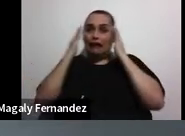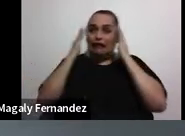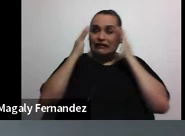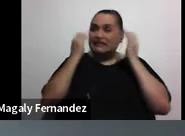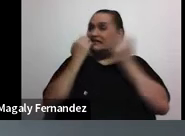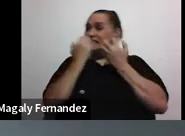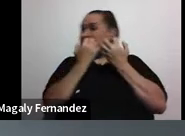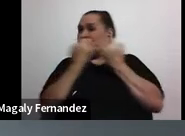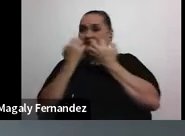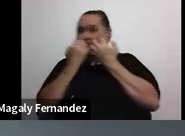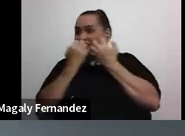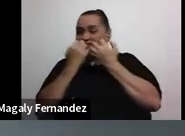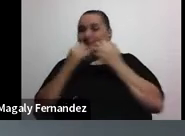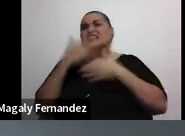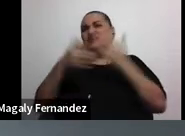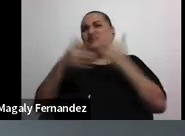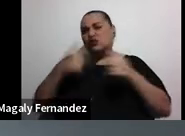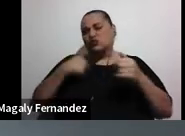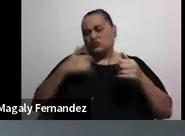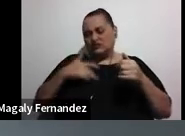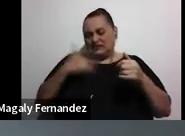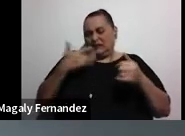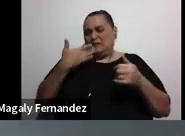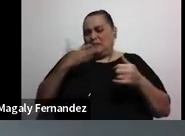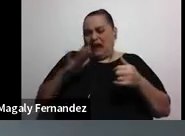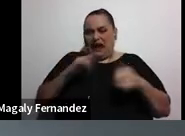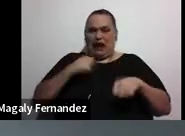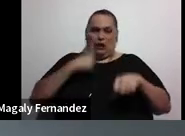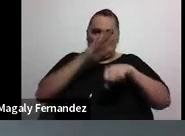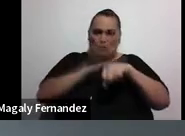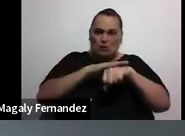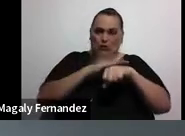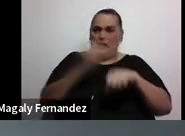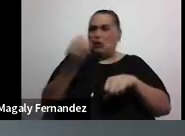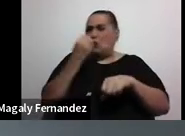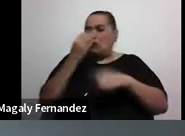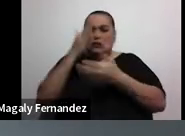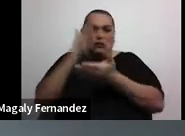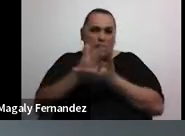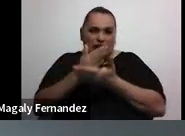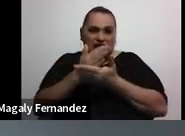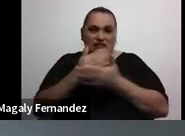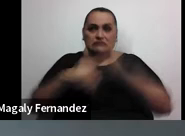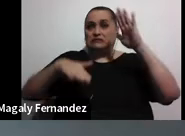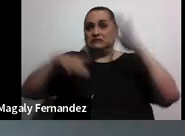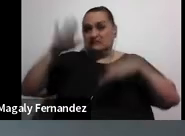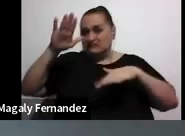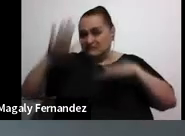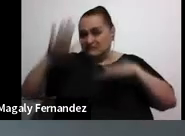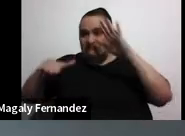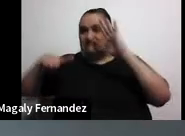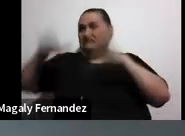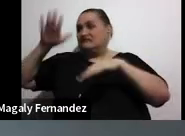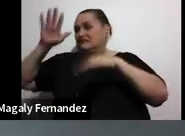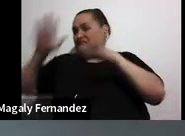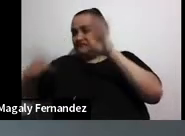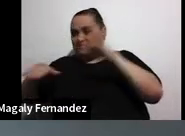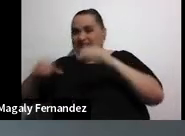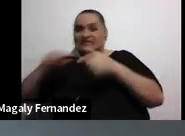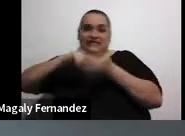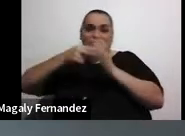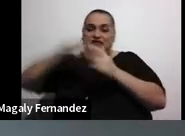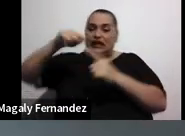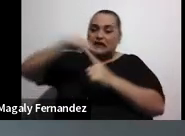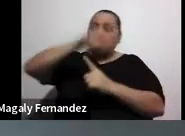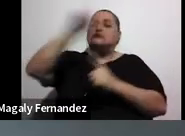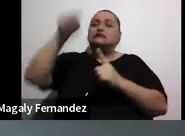después generan culpa y la persona no vuelve a comer y otra vez vuelve a tener hambre. viene otro atracón y otro atracón y se vuelve en un ciclo que la